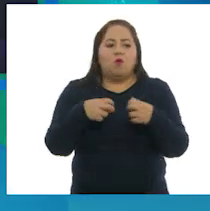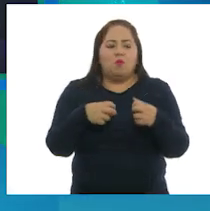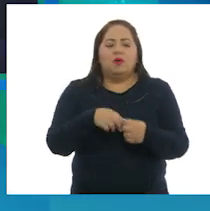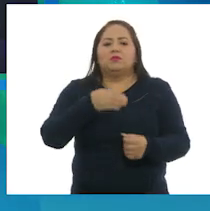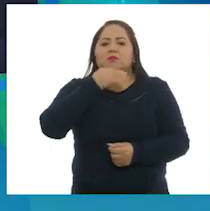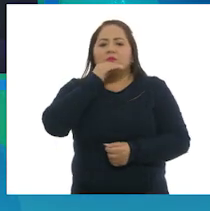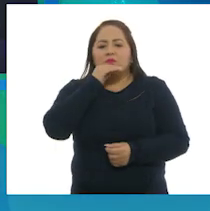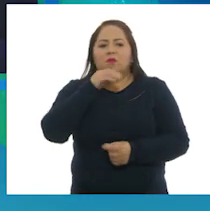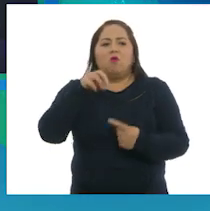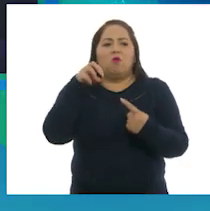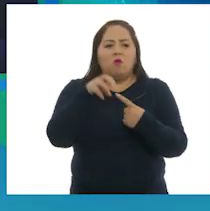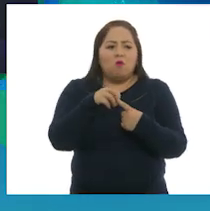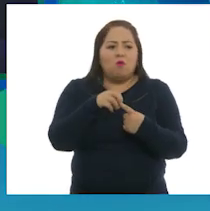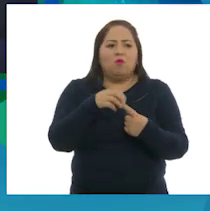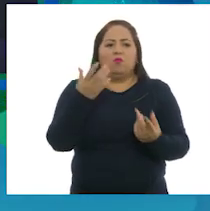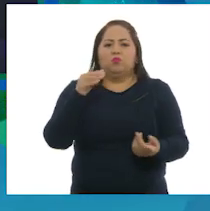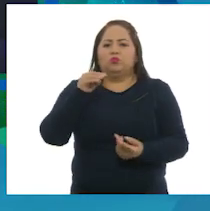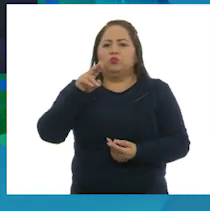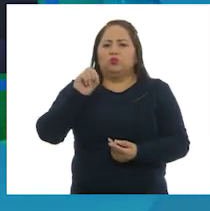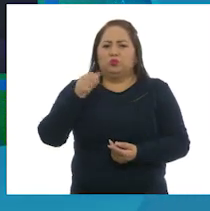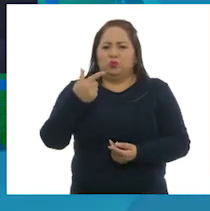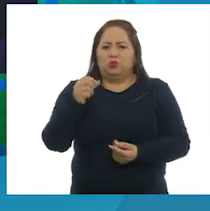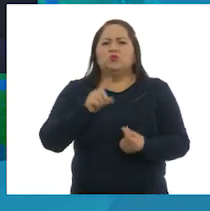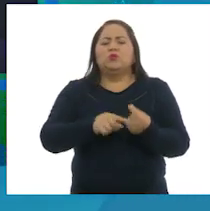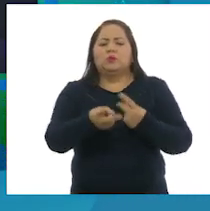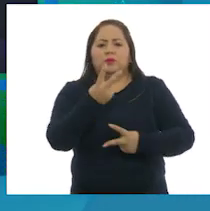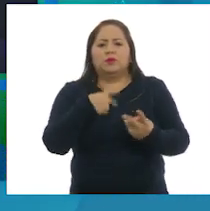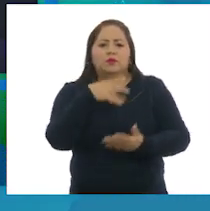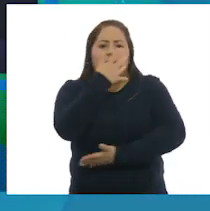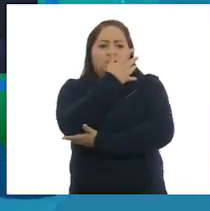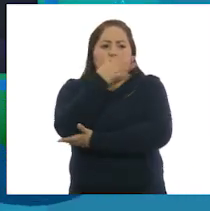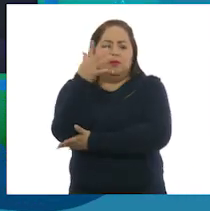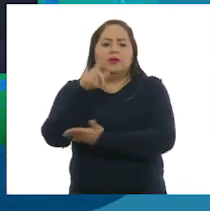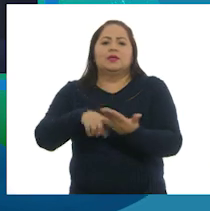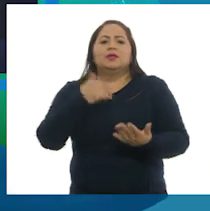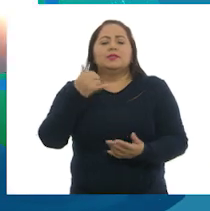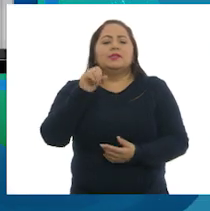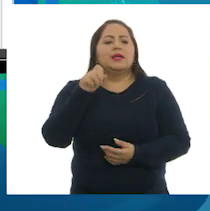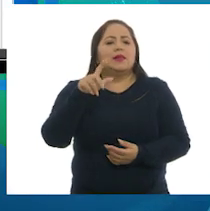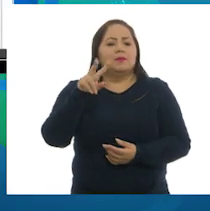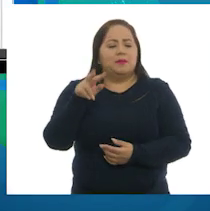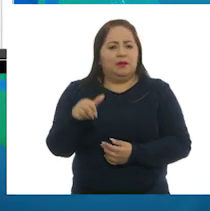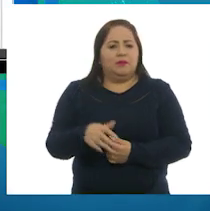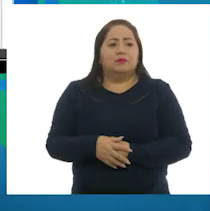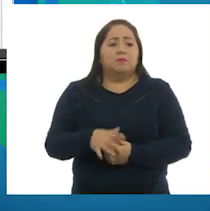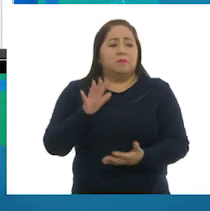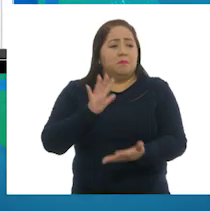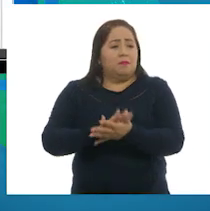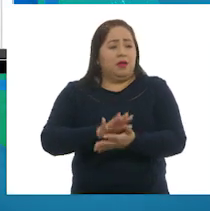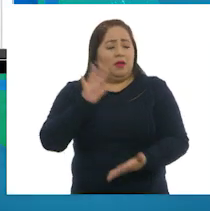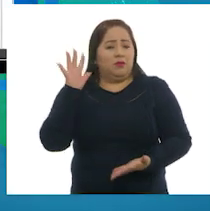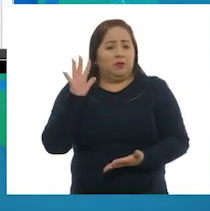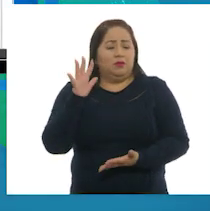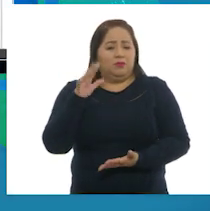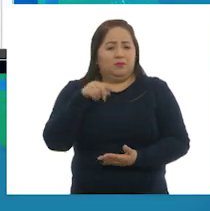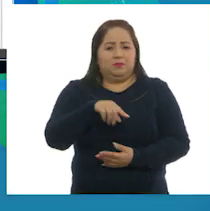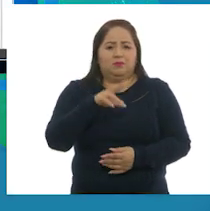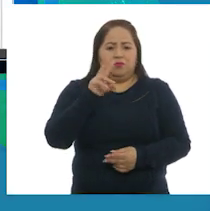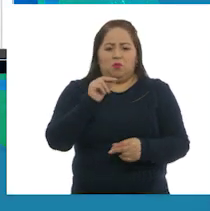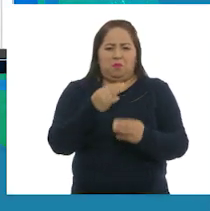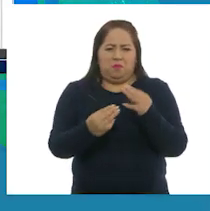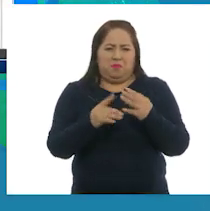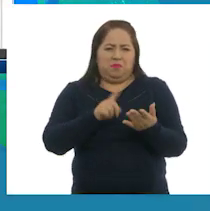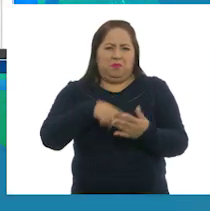semillas, hongos, musgo y heno provienen del bosque y la selva. La mayor parte de los recursos no